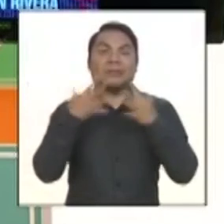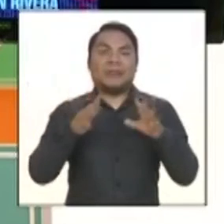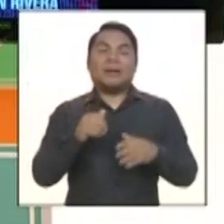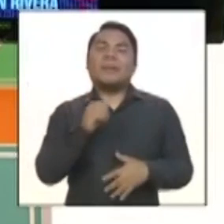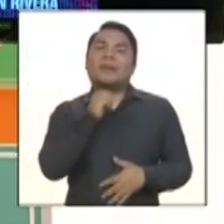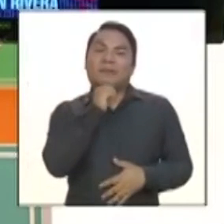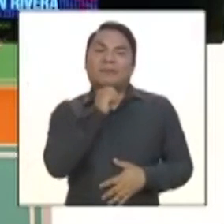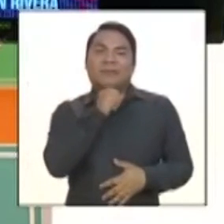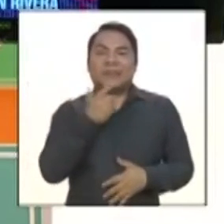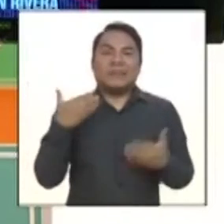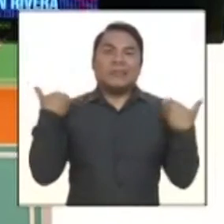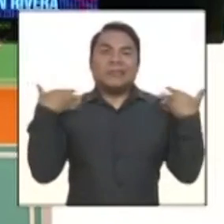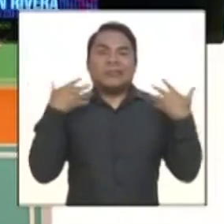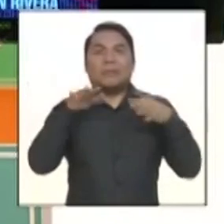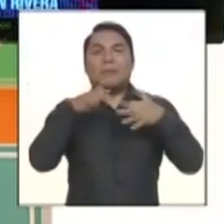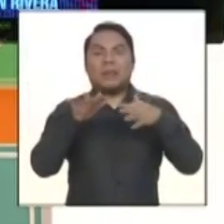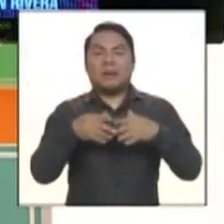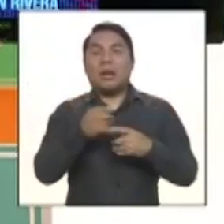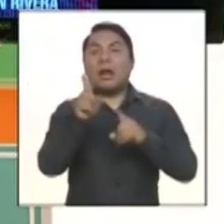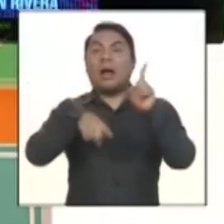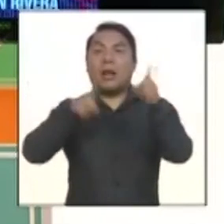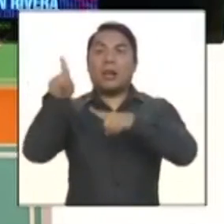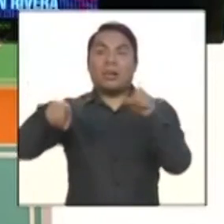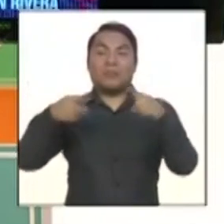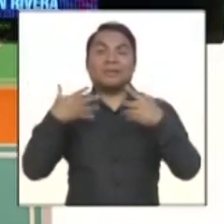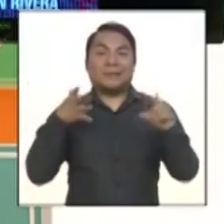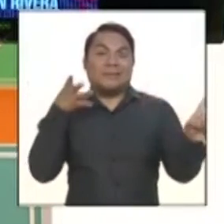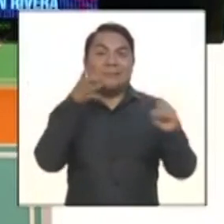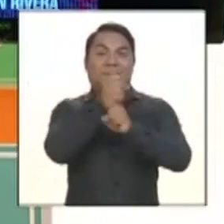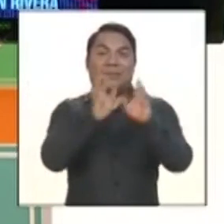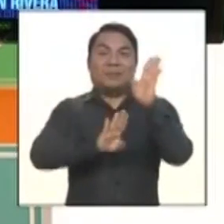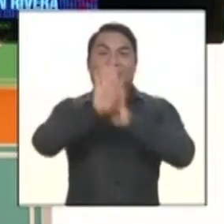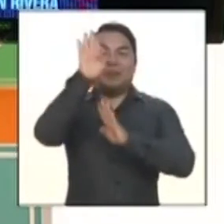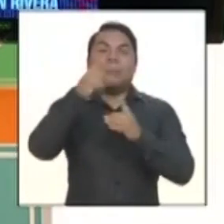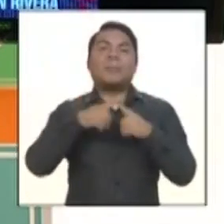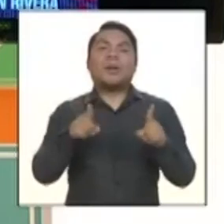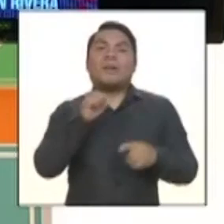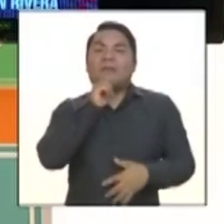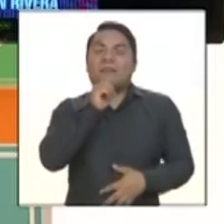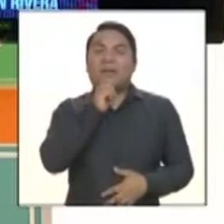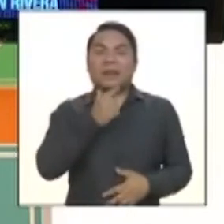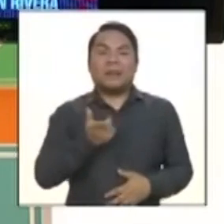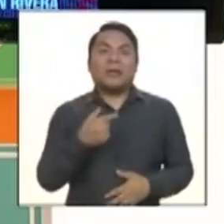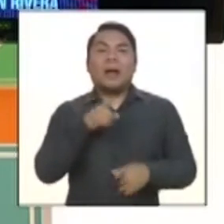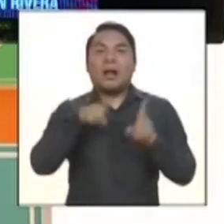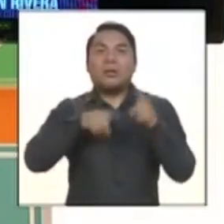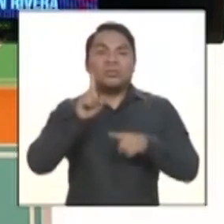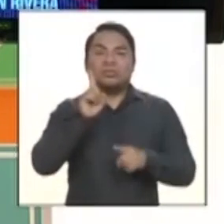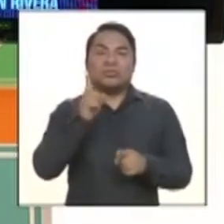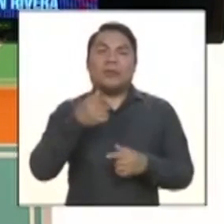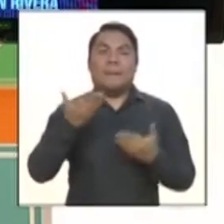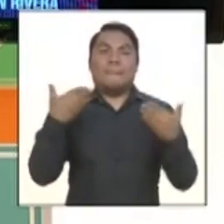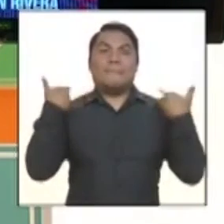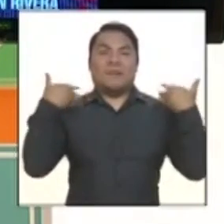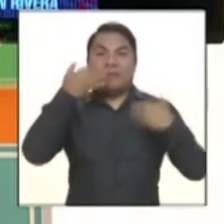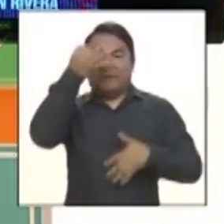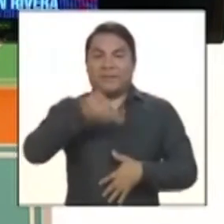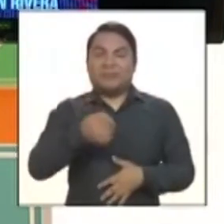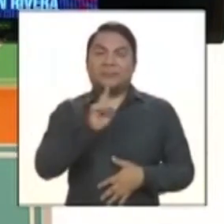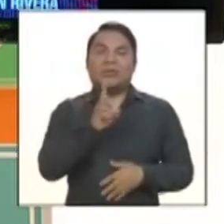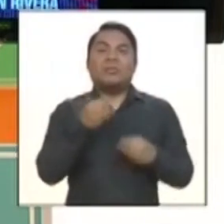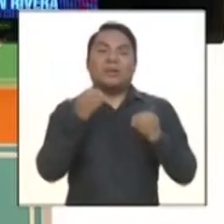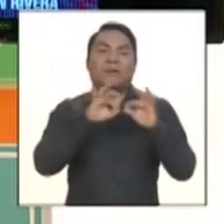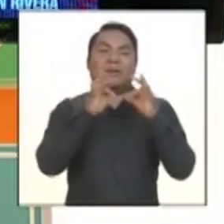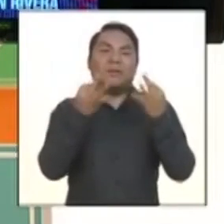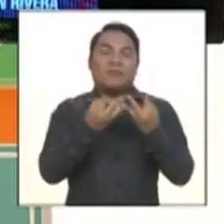alentador, ¿no? Algunos alcanzan el éxito, pero yo creo que no todos alcanzan la verdadera felicidad, ¿no? Porque la familia se destructura, se